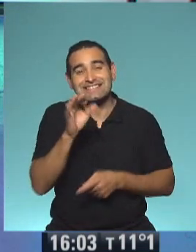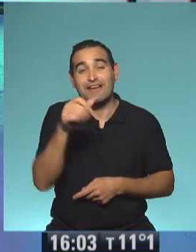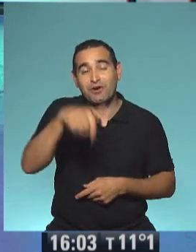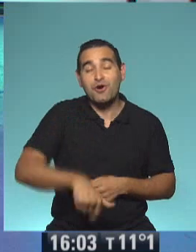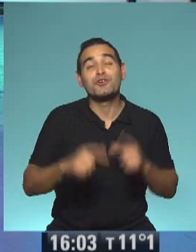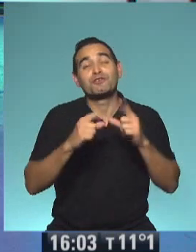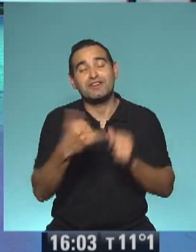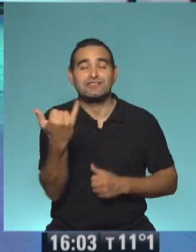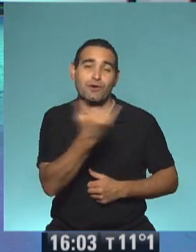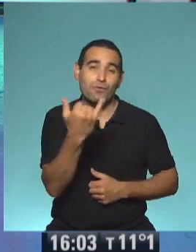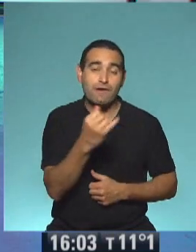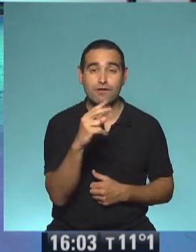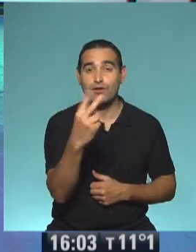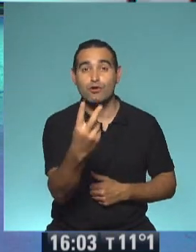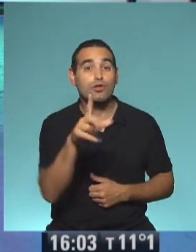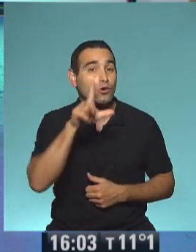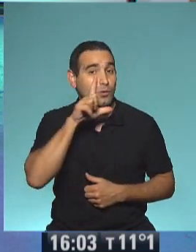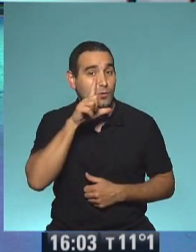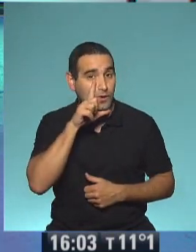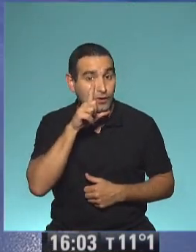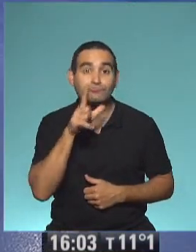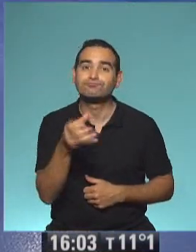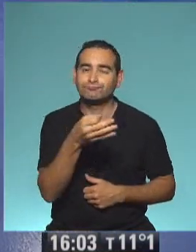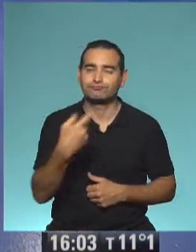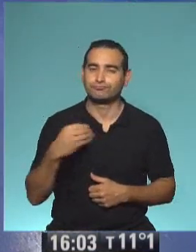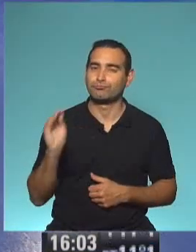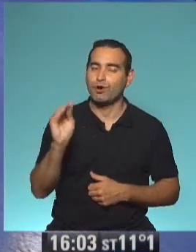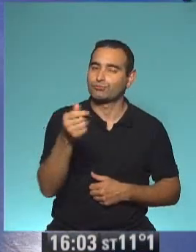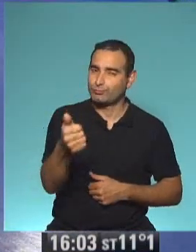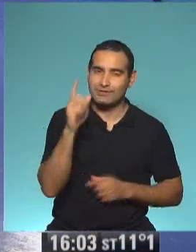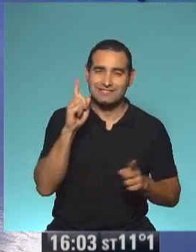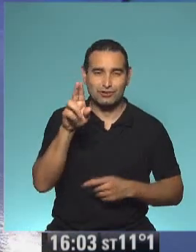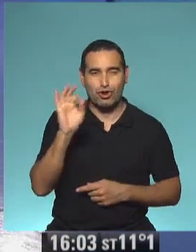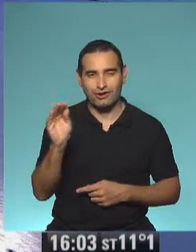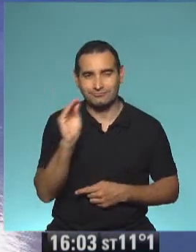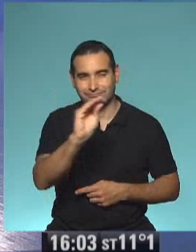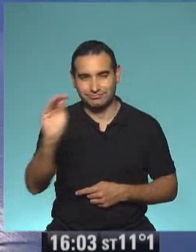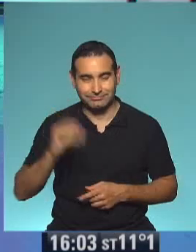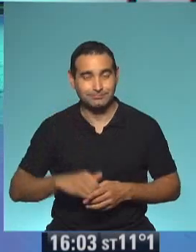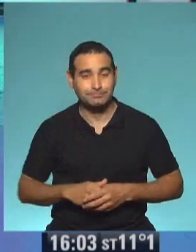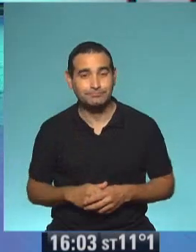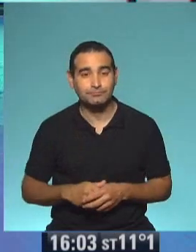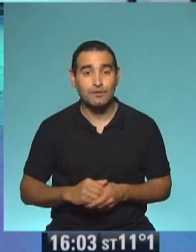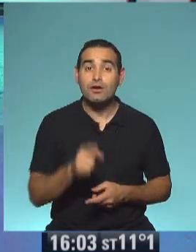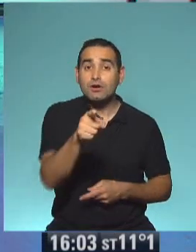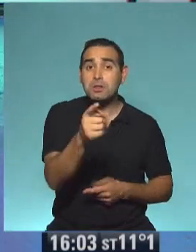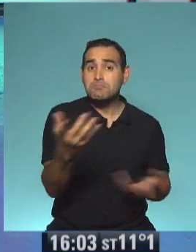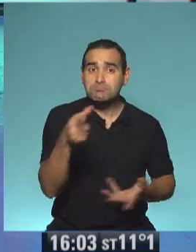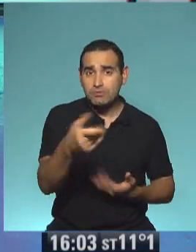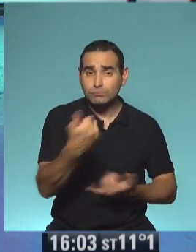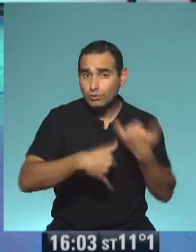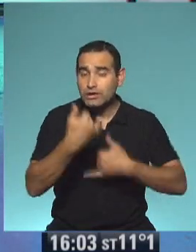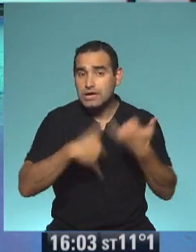fecha es jueves 2 de julio. ¡Ay, voy a poner la fecha! Yo voy a poner la seño ahí en el pizarrón. Ustedes, mientras tanto, nos pueden